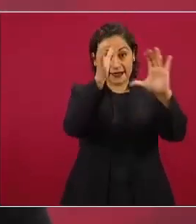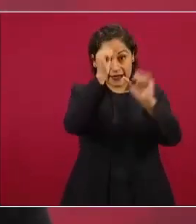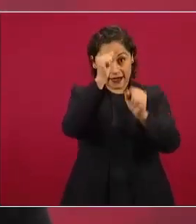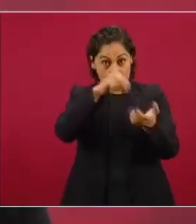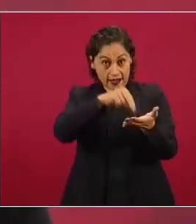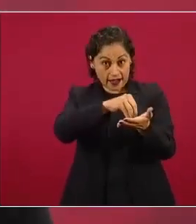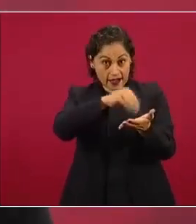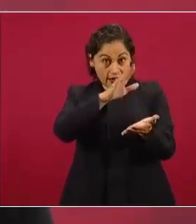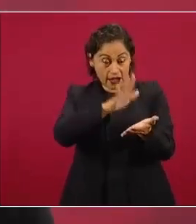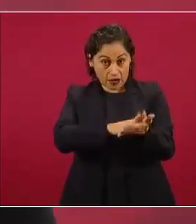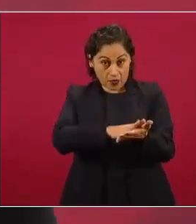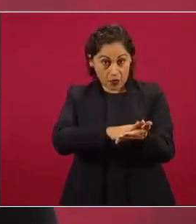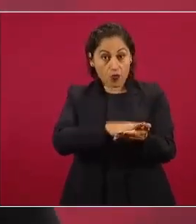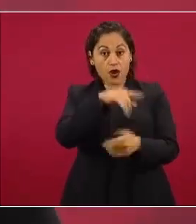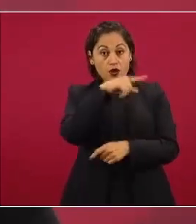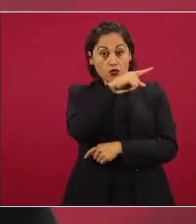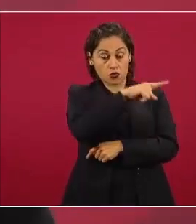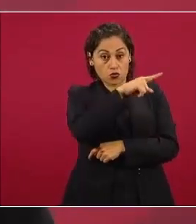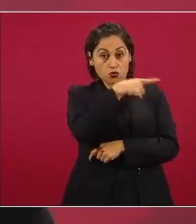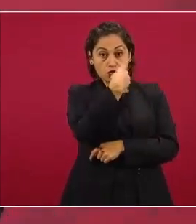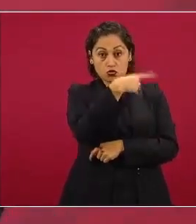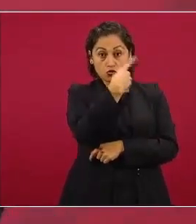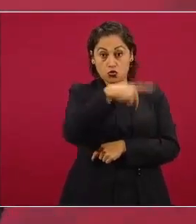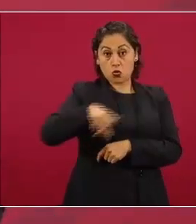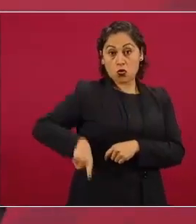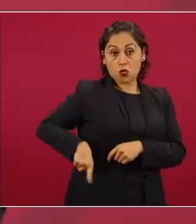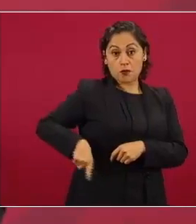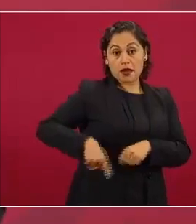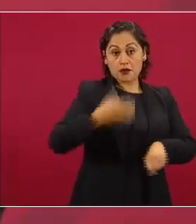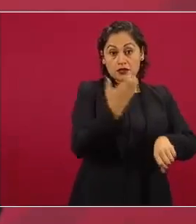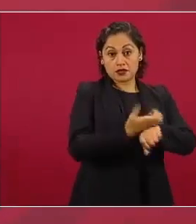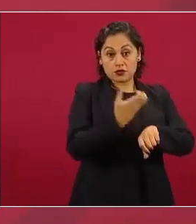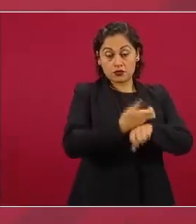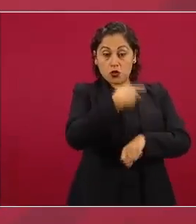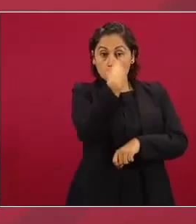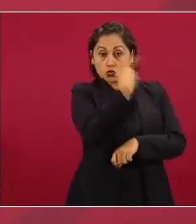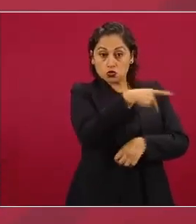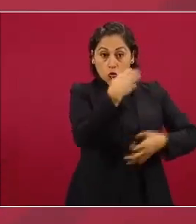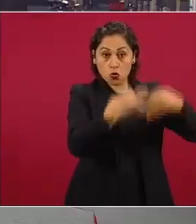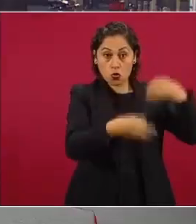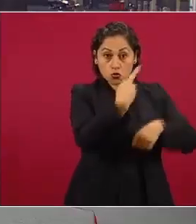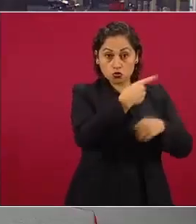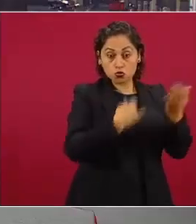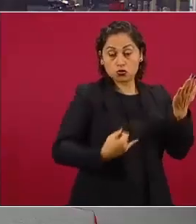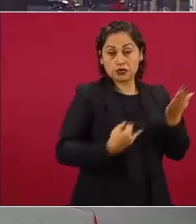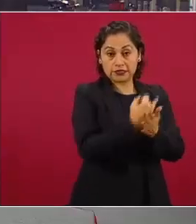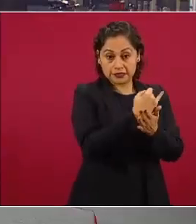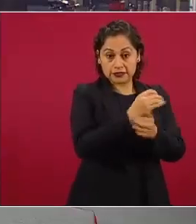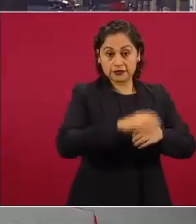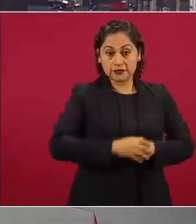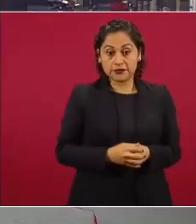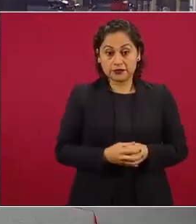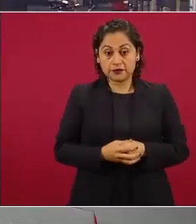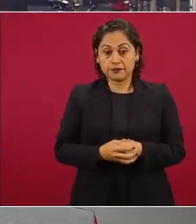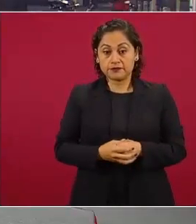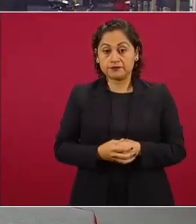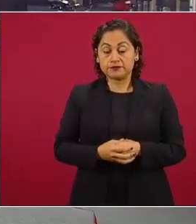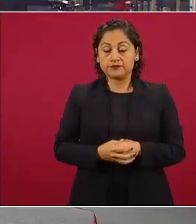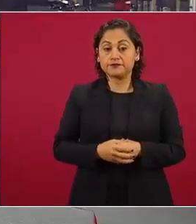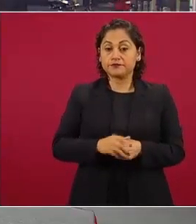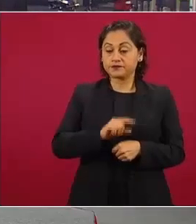es la posición del gobierno de los Estados Unidos ¿sí? muy bien voy regreso acá